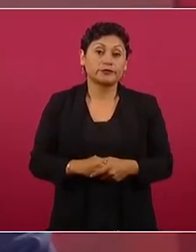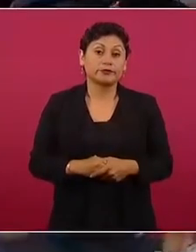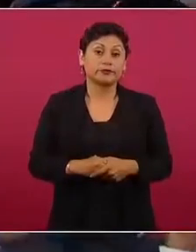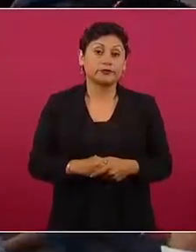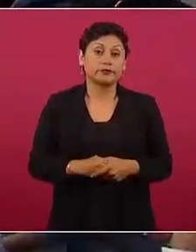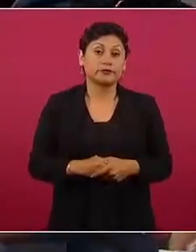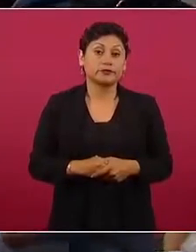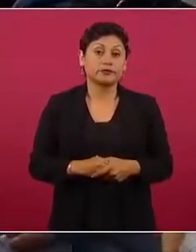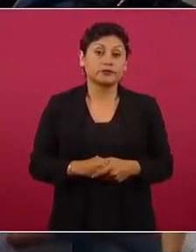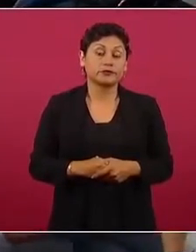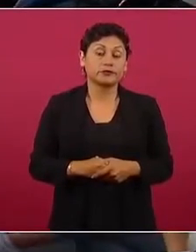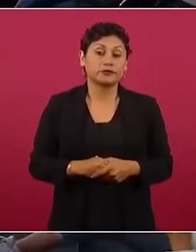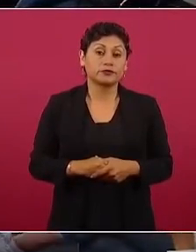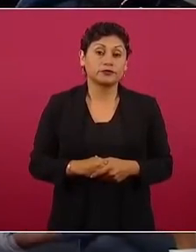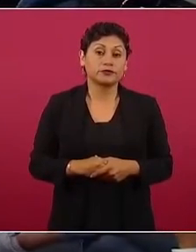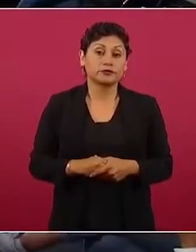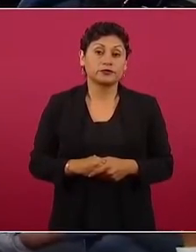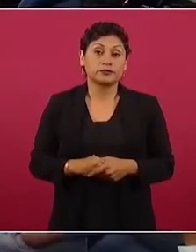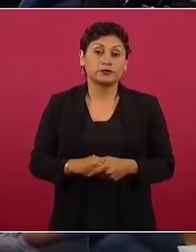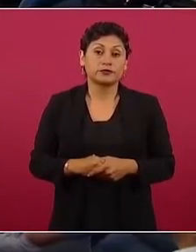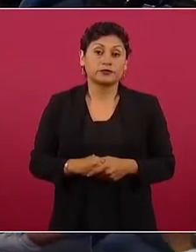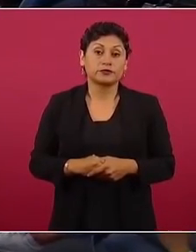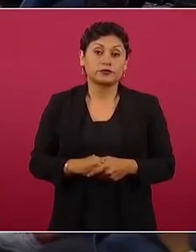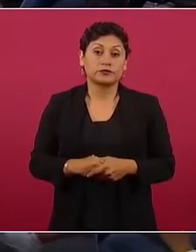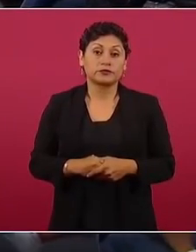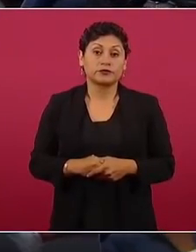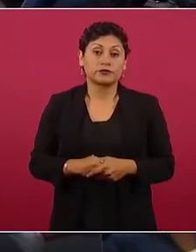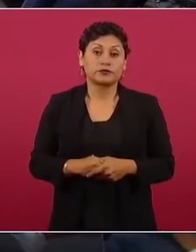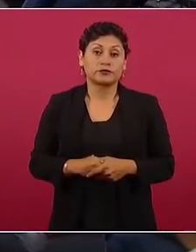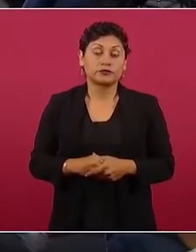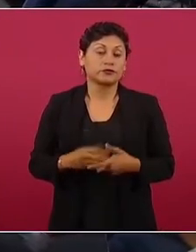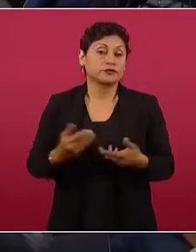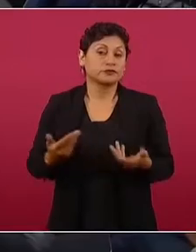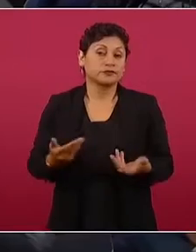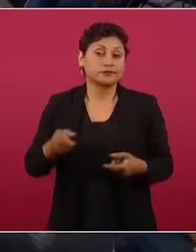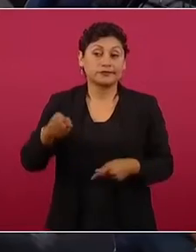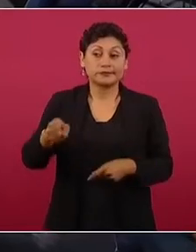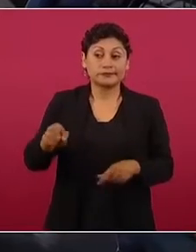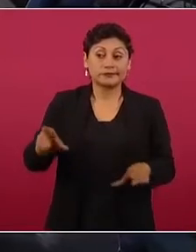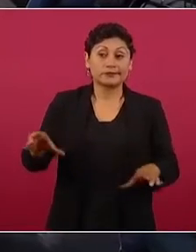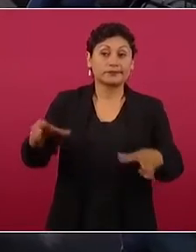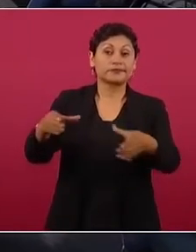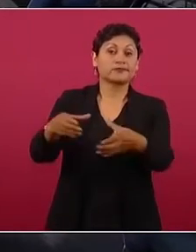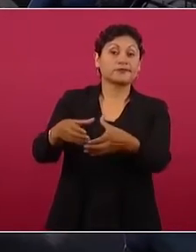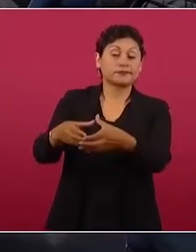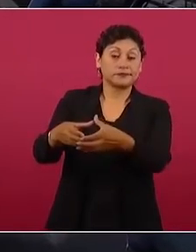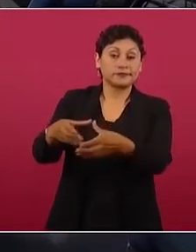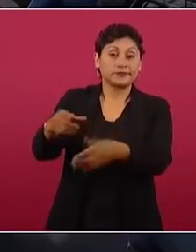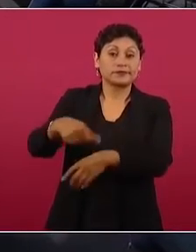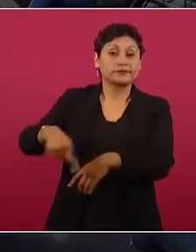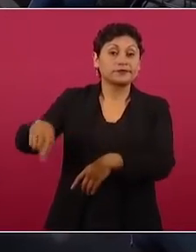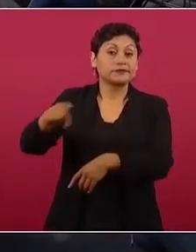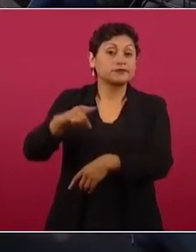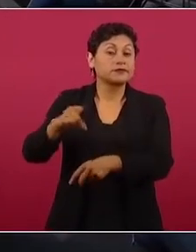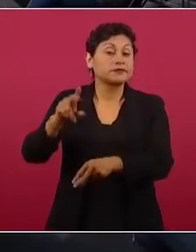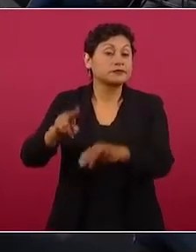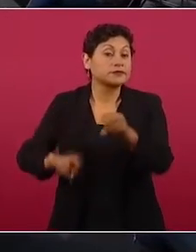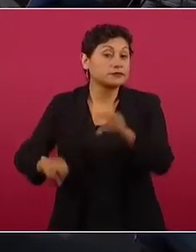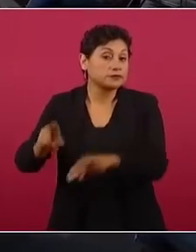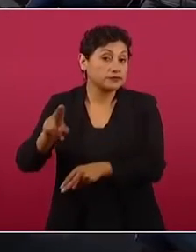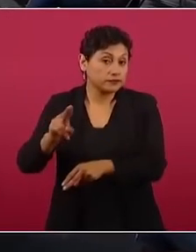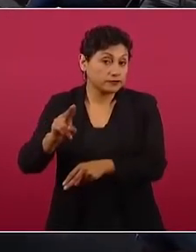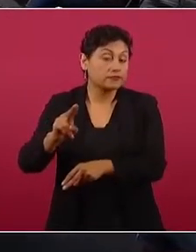dándole la razón al Poder Legislativo, sólo en el caso,